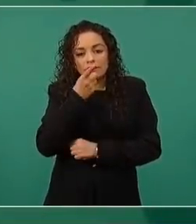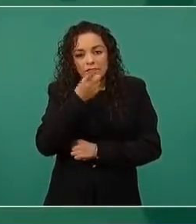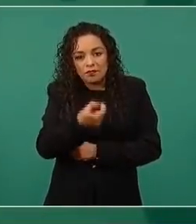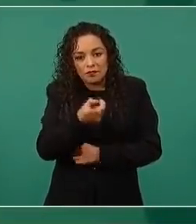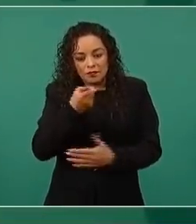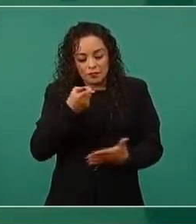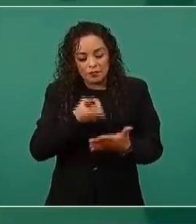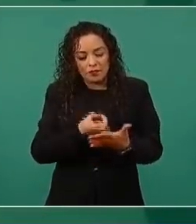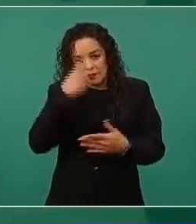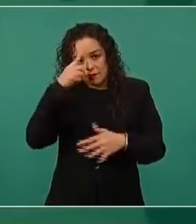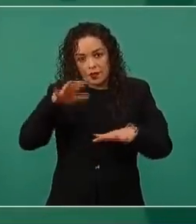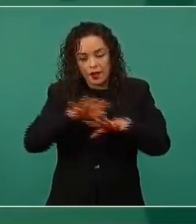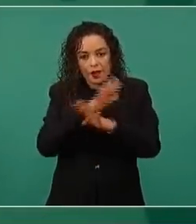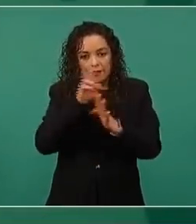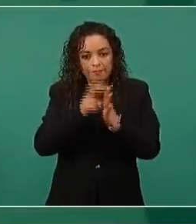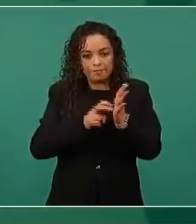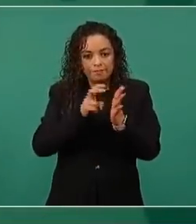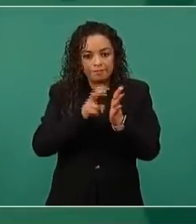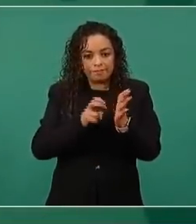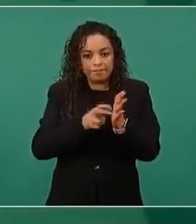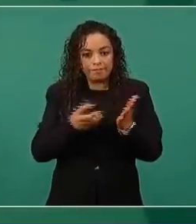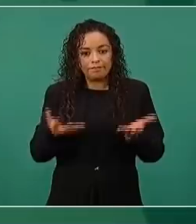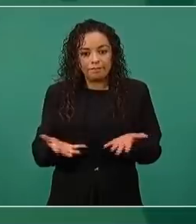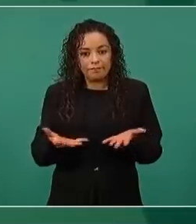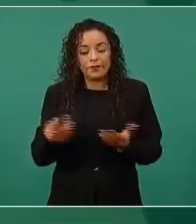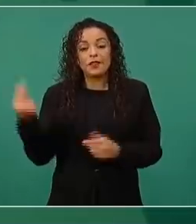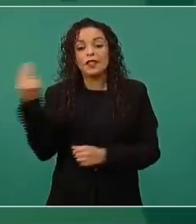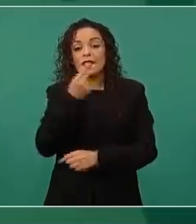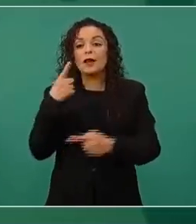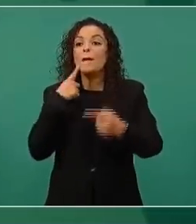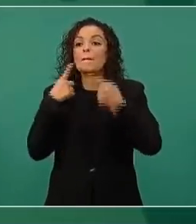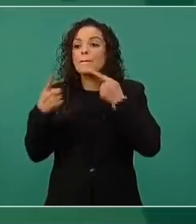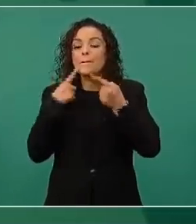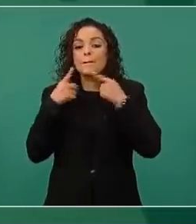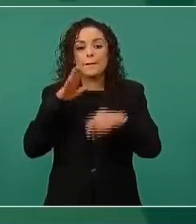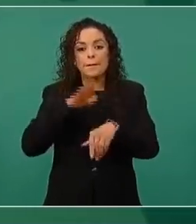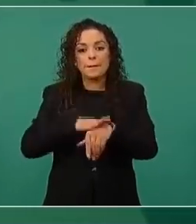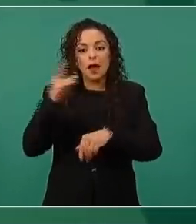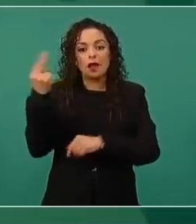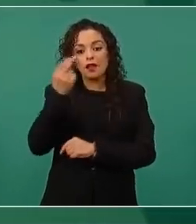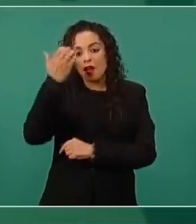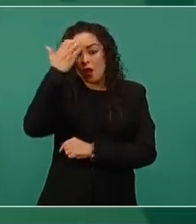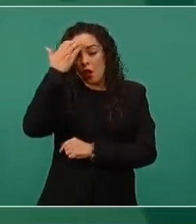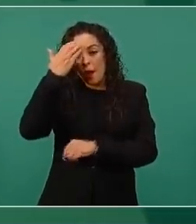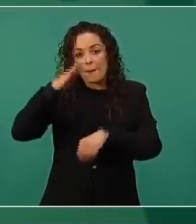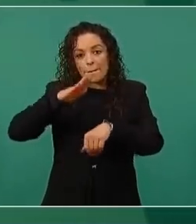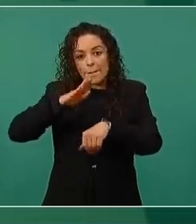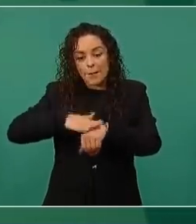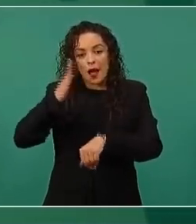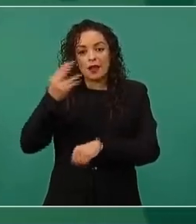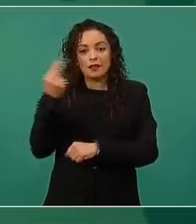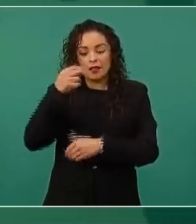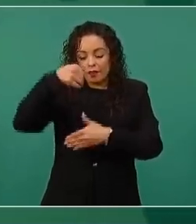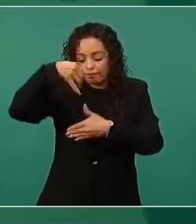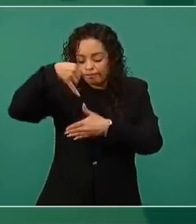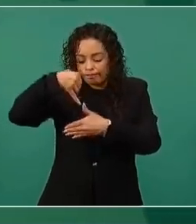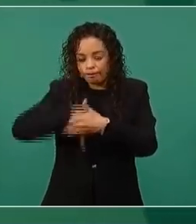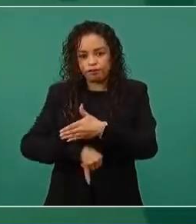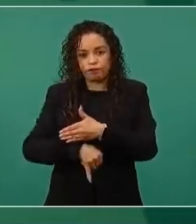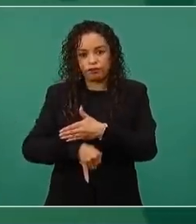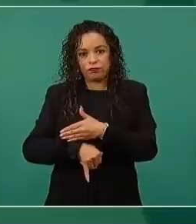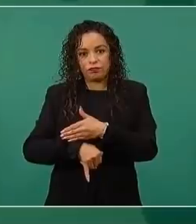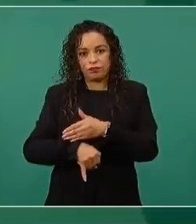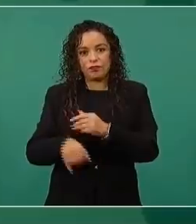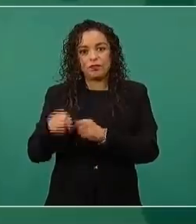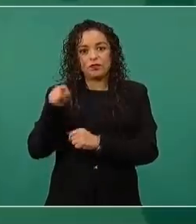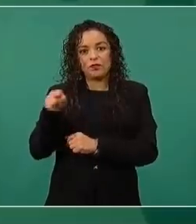eléctrica, que se debata más, que se conozca más, o sea, que no hay hacer razón. Y